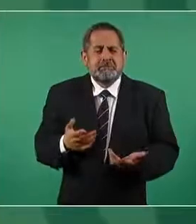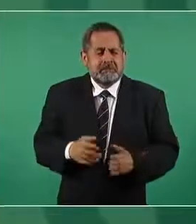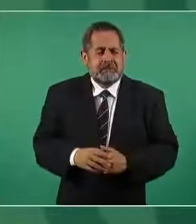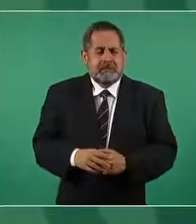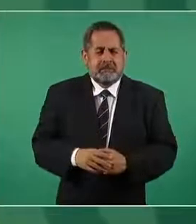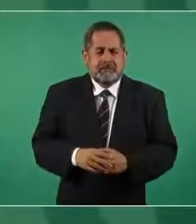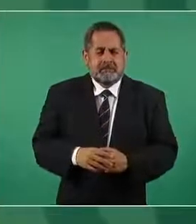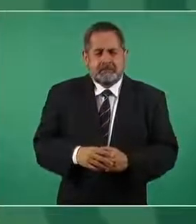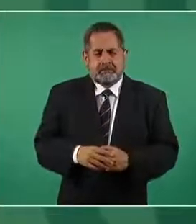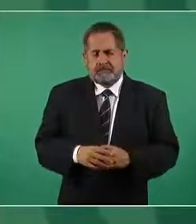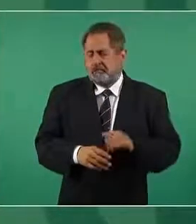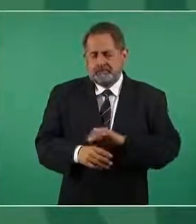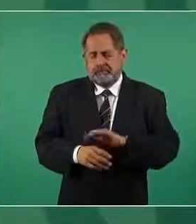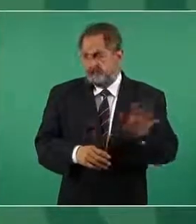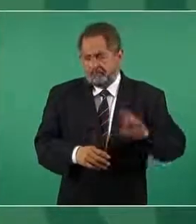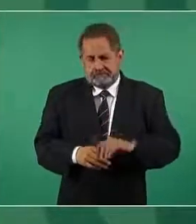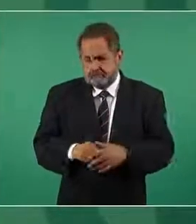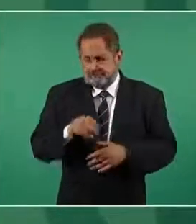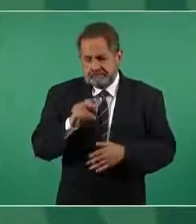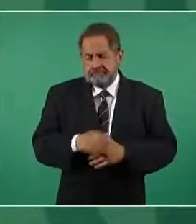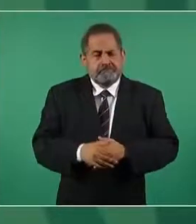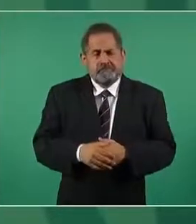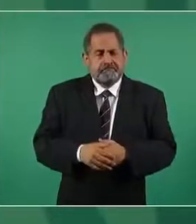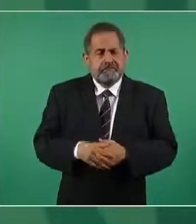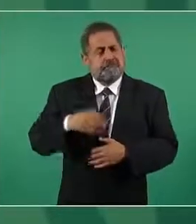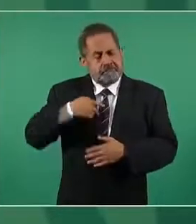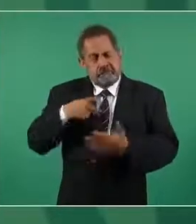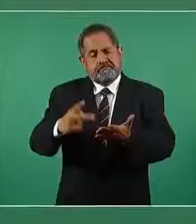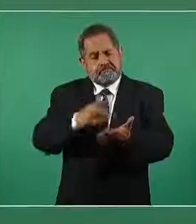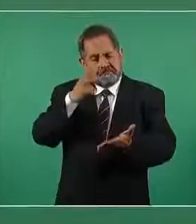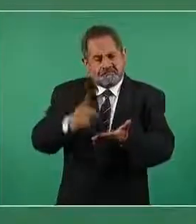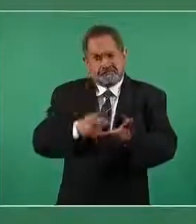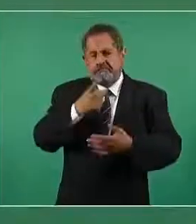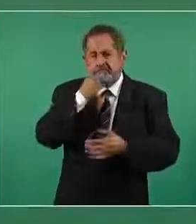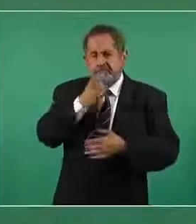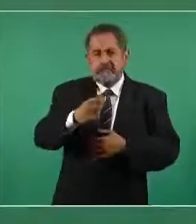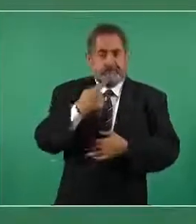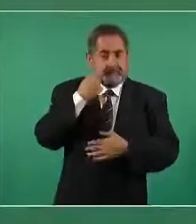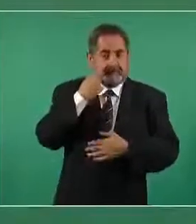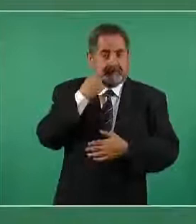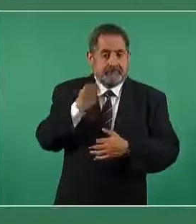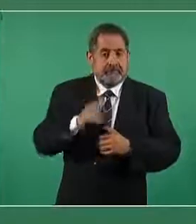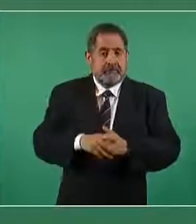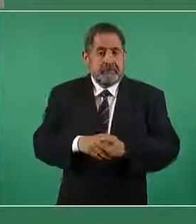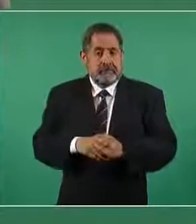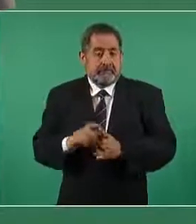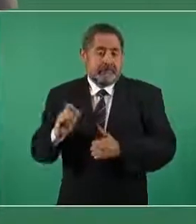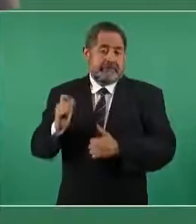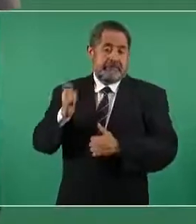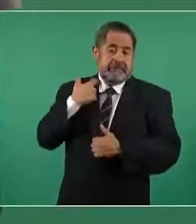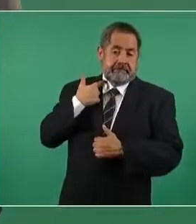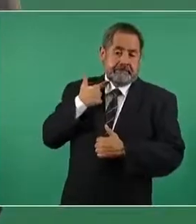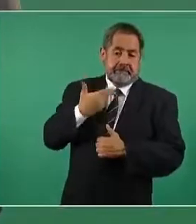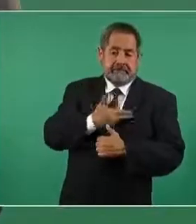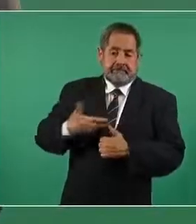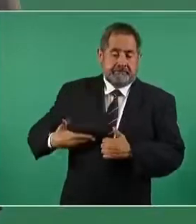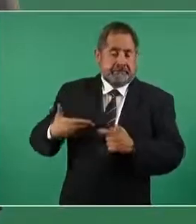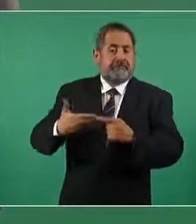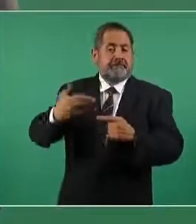no voy a dejar de decir que el último año del pasado gobierno